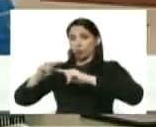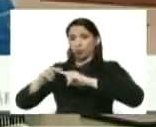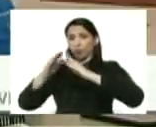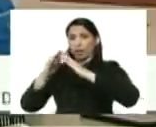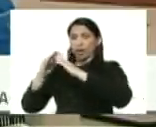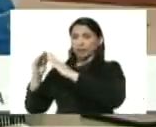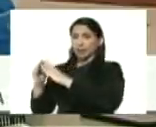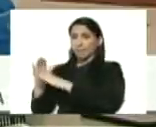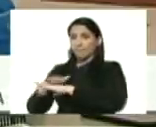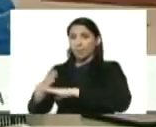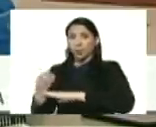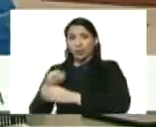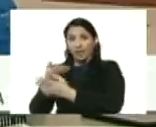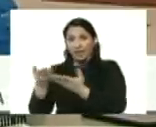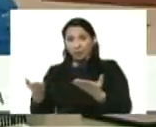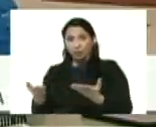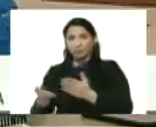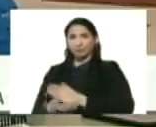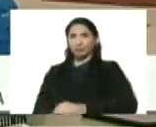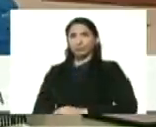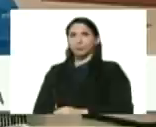vivienda porque ellos son